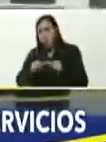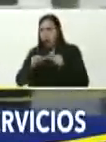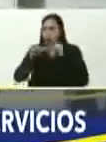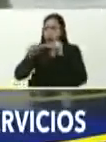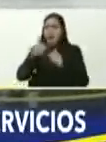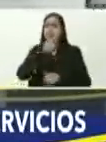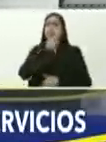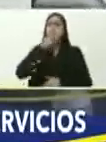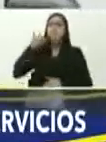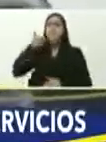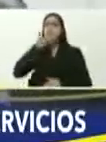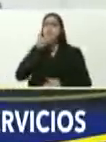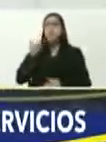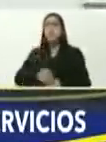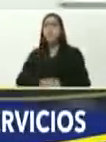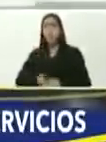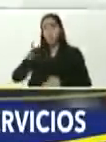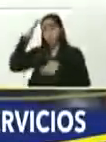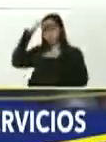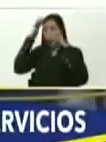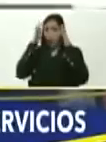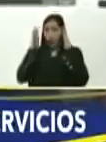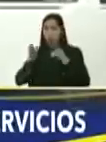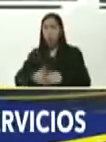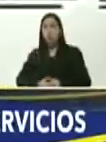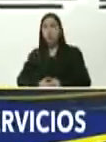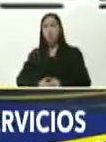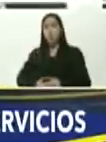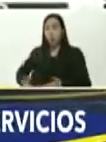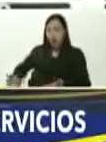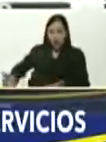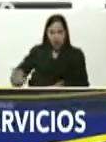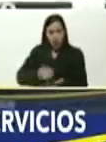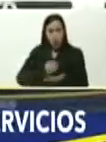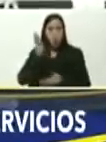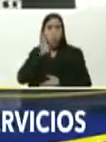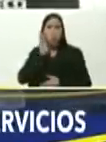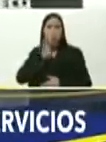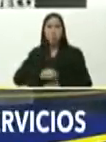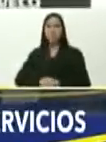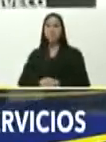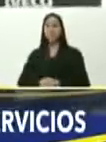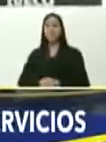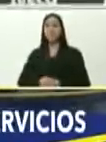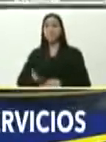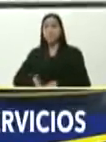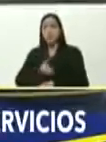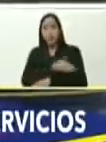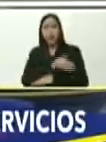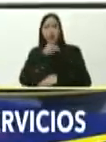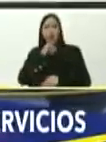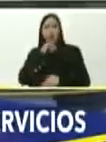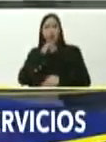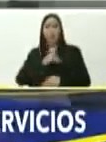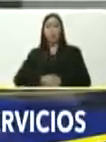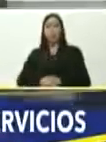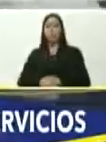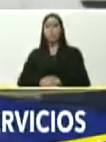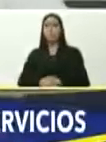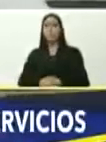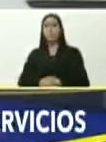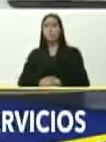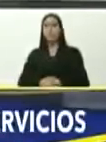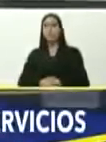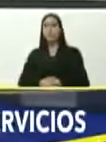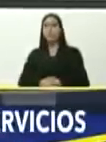seguir mejorando, lo que es la tensión, de la recolección de basura, anteriormente, y usted lo venía comentando, poco, cuando hice el recorrido, por